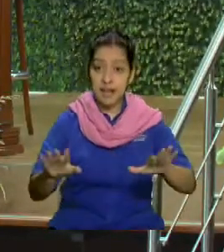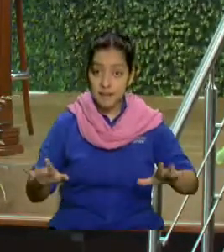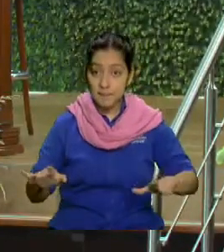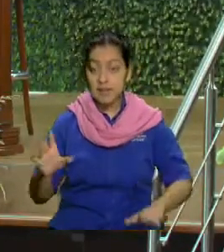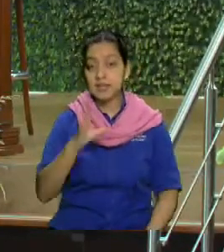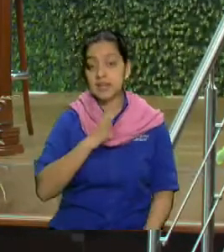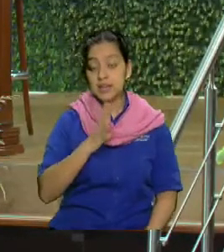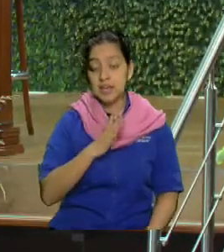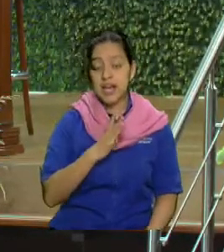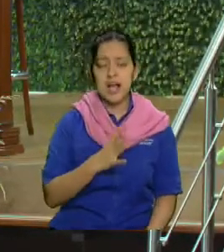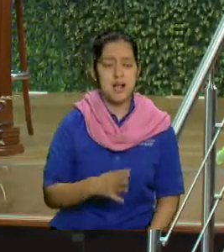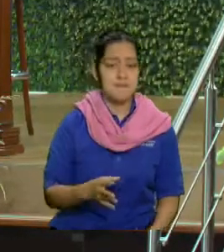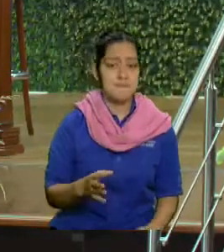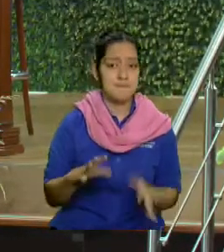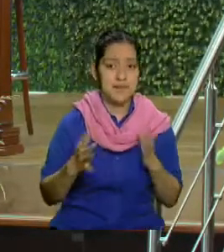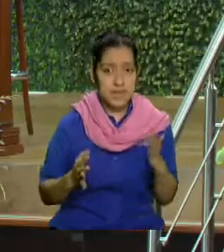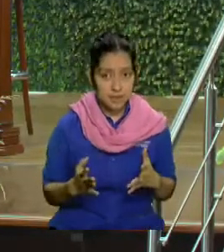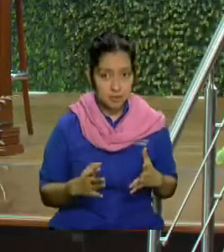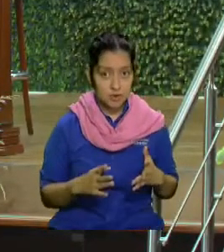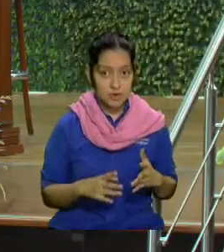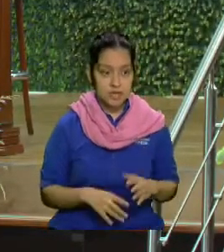brocando a la otra.